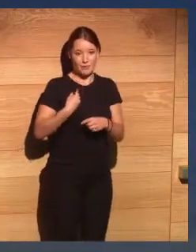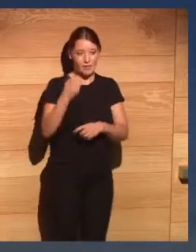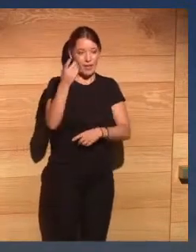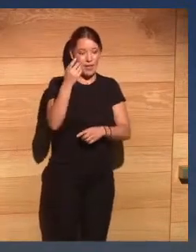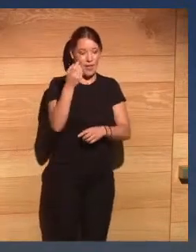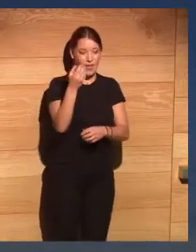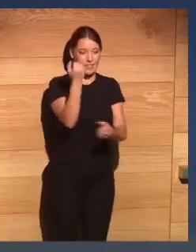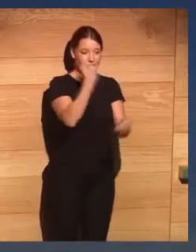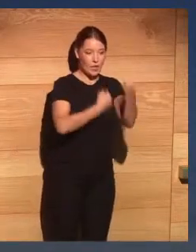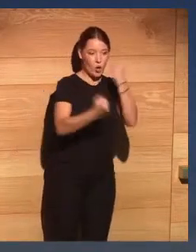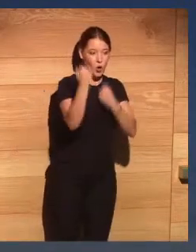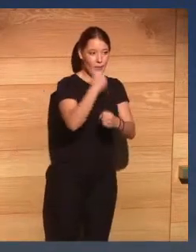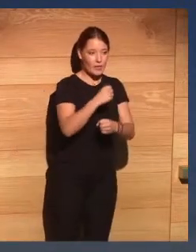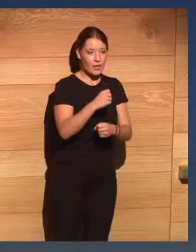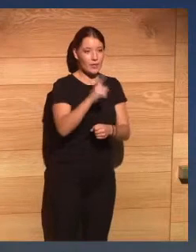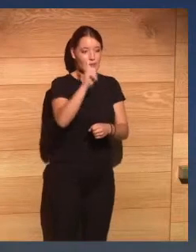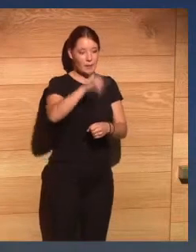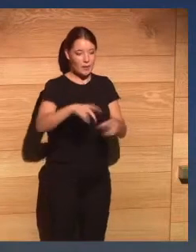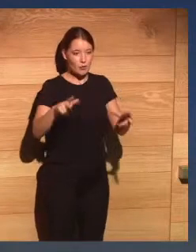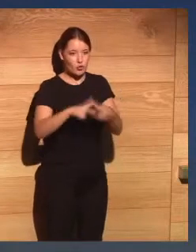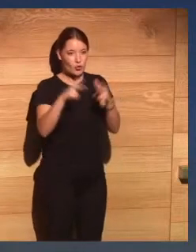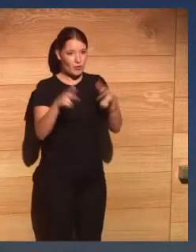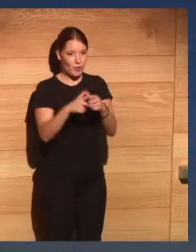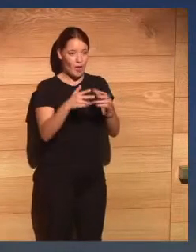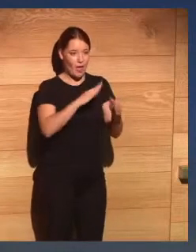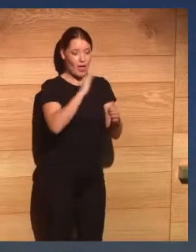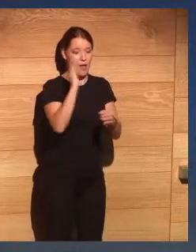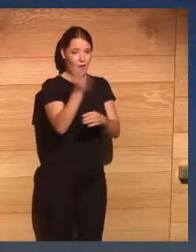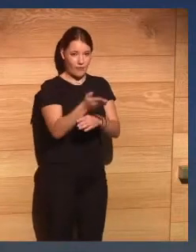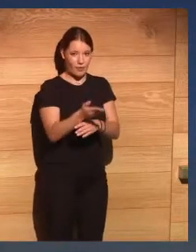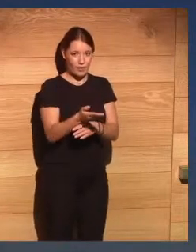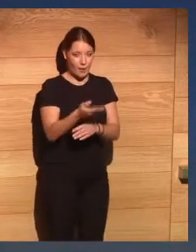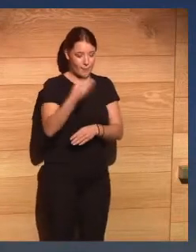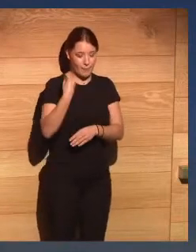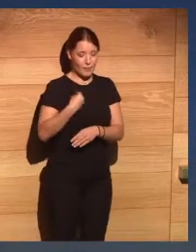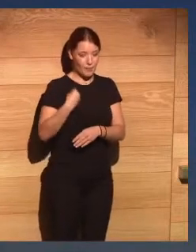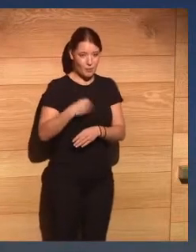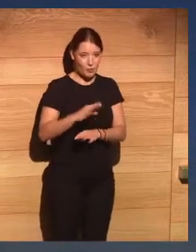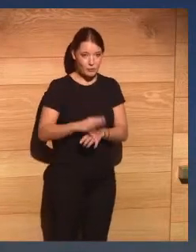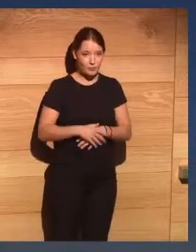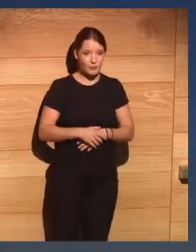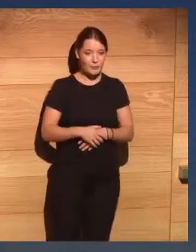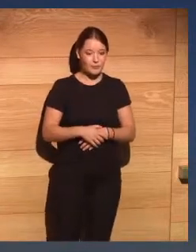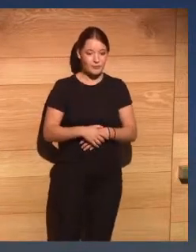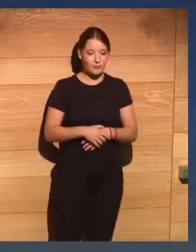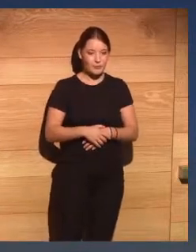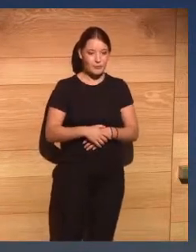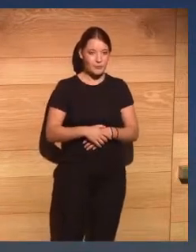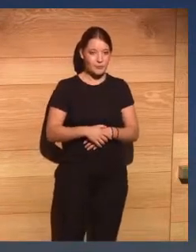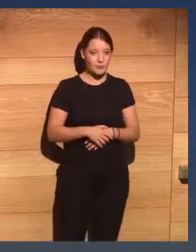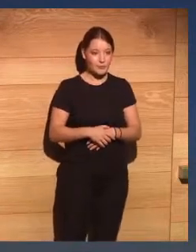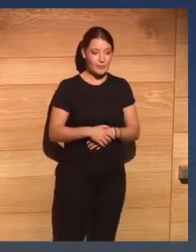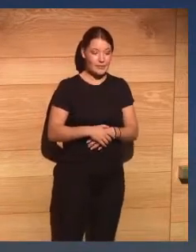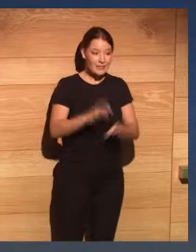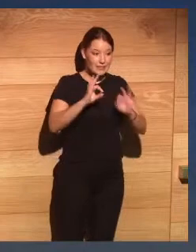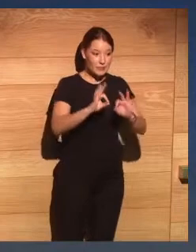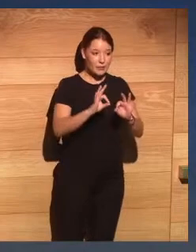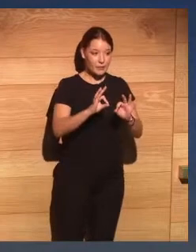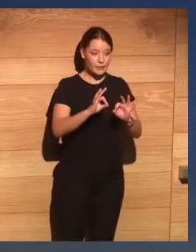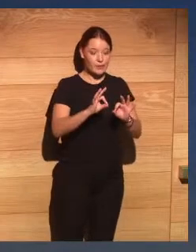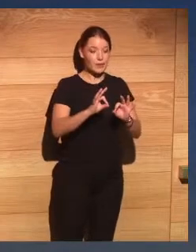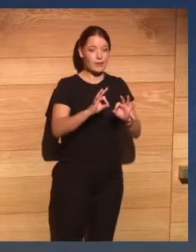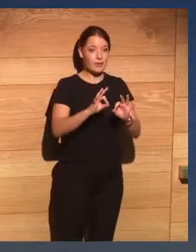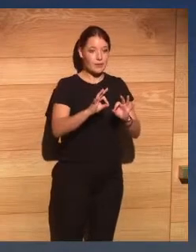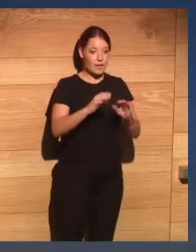misma esencia de los comportamientos sociales y eso fue lo que sucedió en el caso de las tecnologías de la información